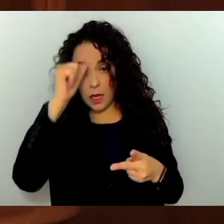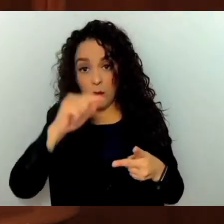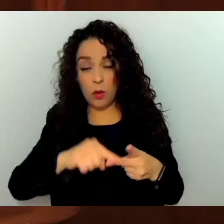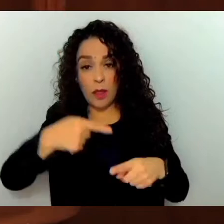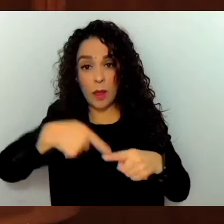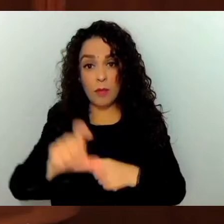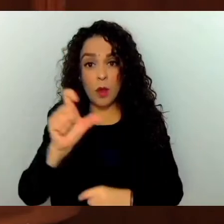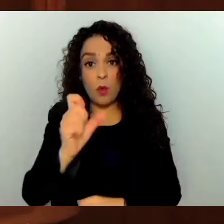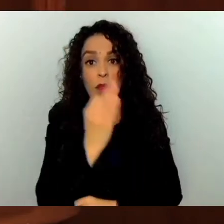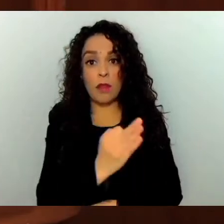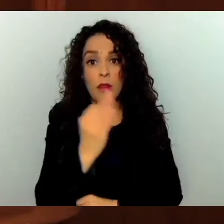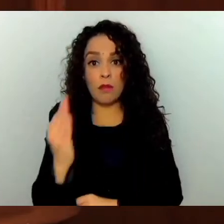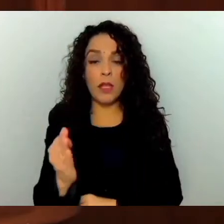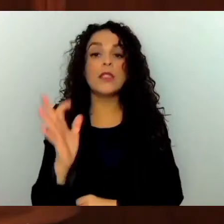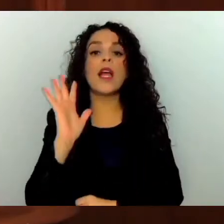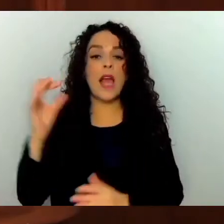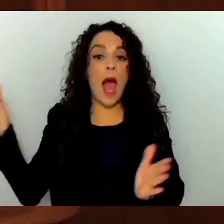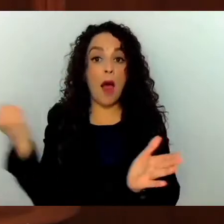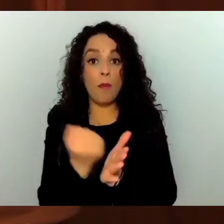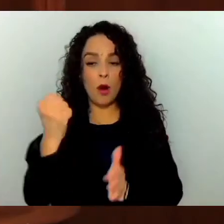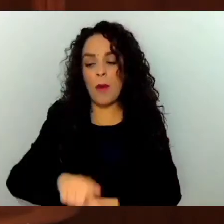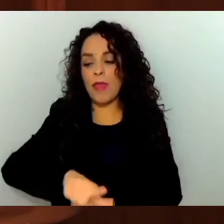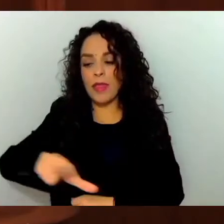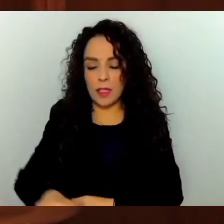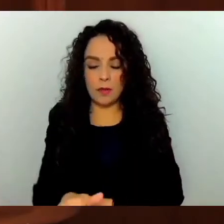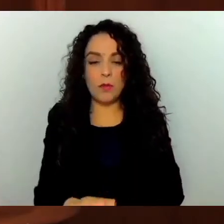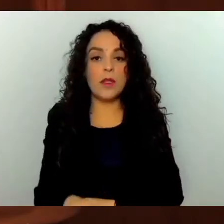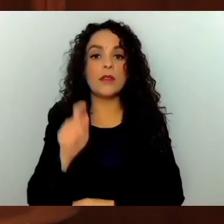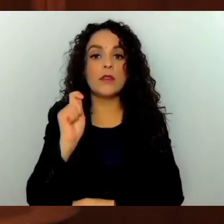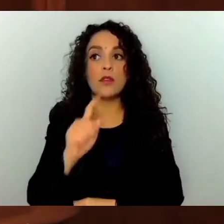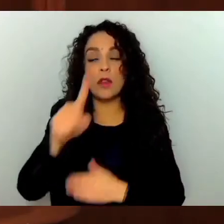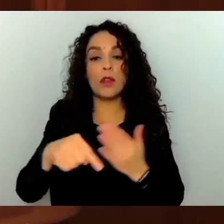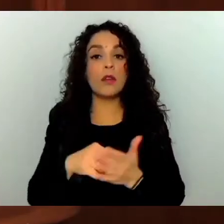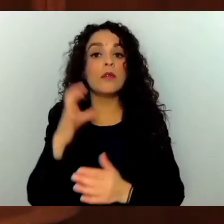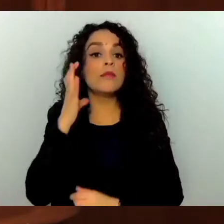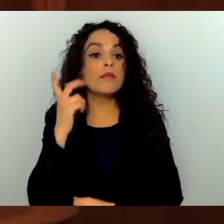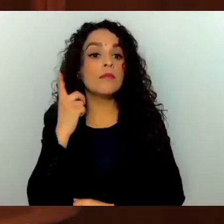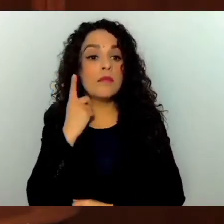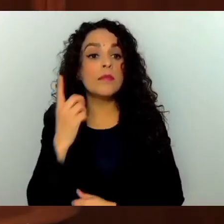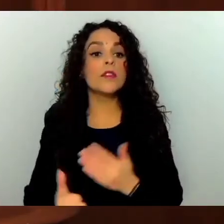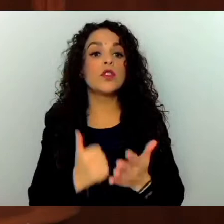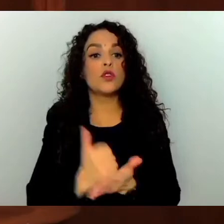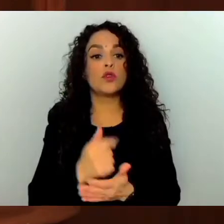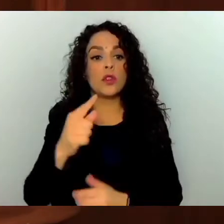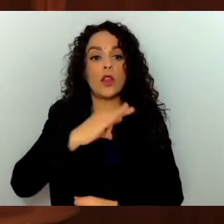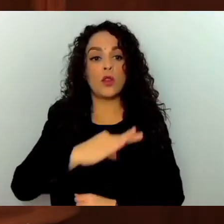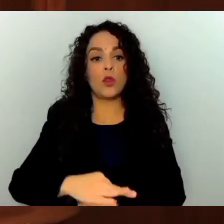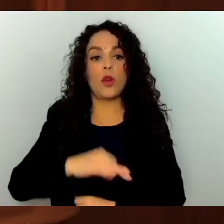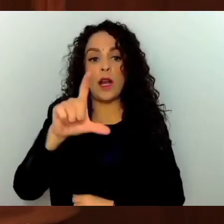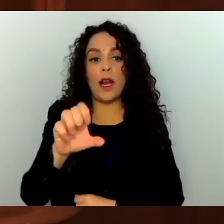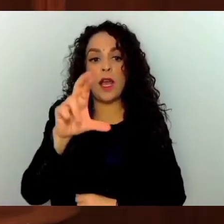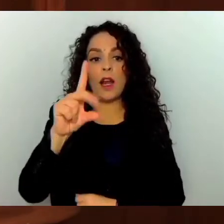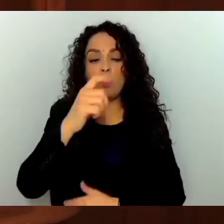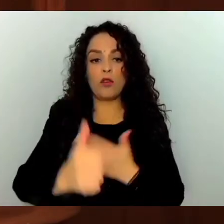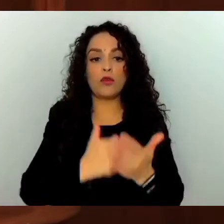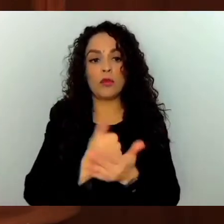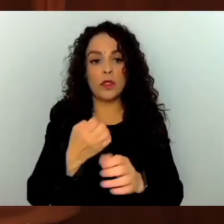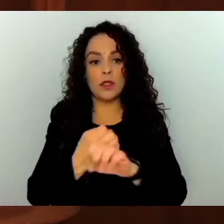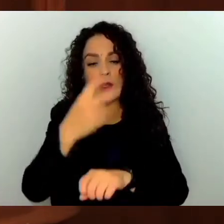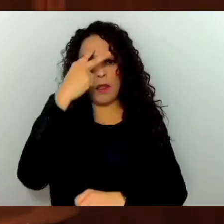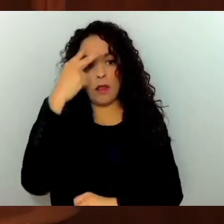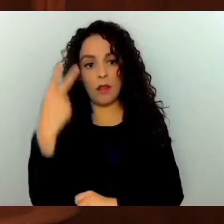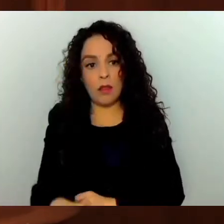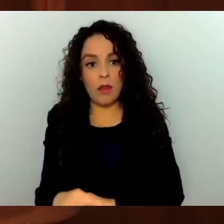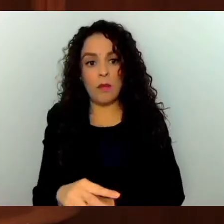vigor al ser aprobado, dado en el Palacio del Poder Legislativo, en la ciudad de Toluca de Lerdo, capital Estado de México, a los 13